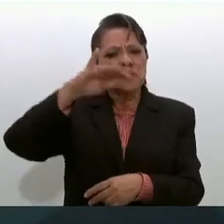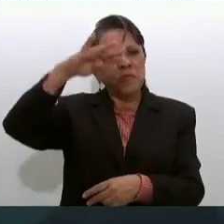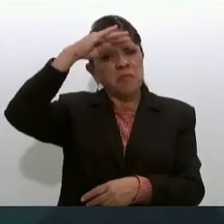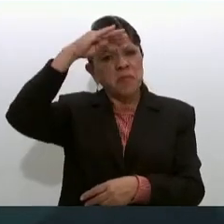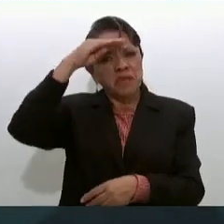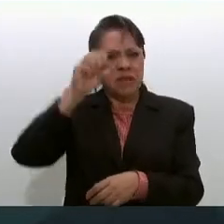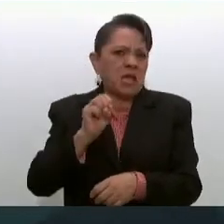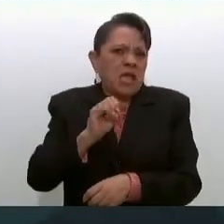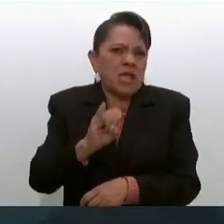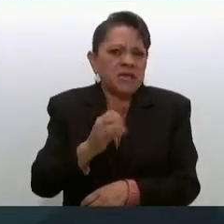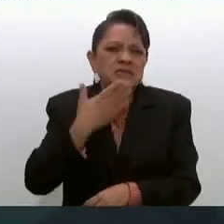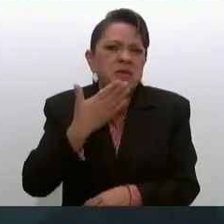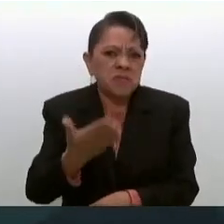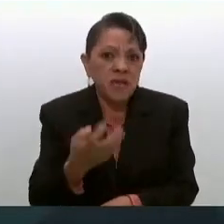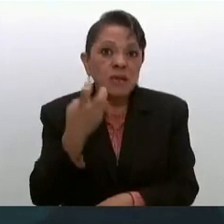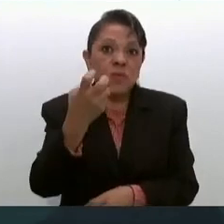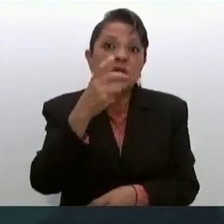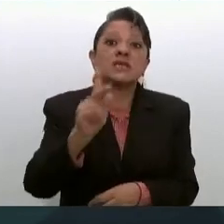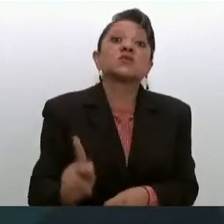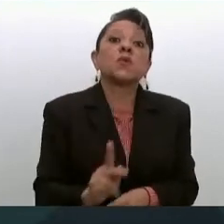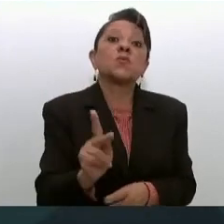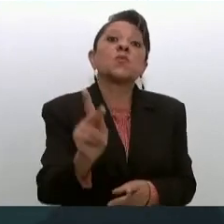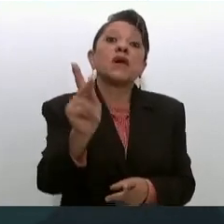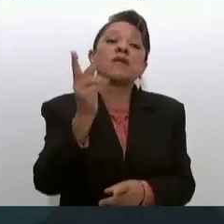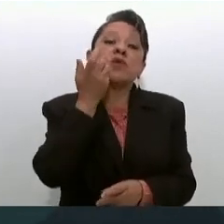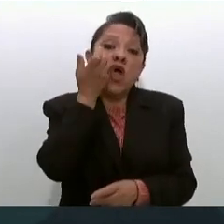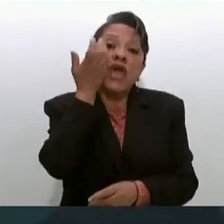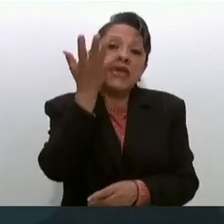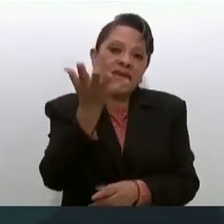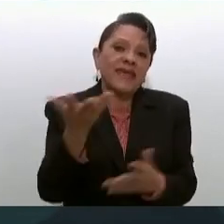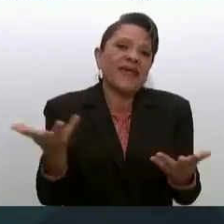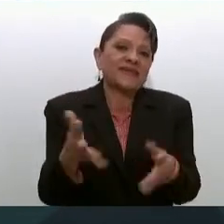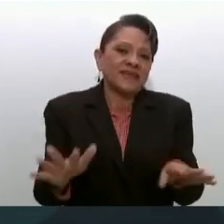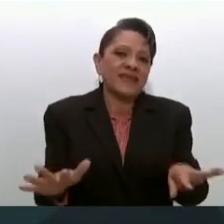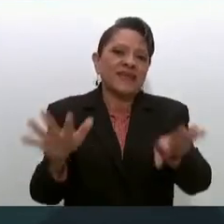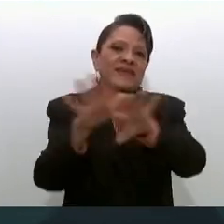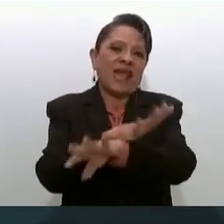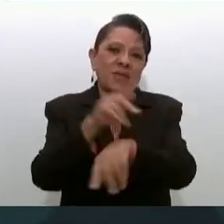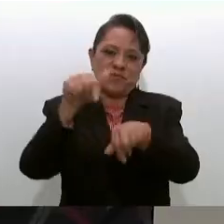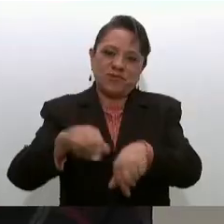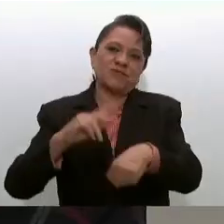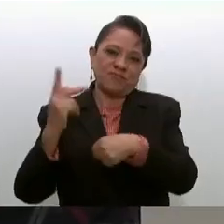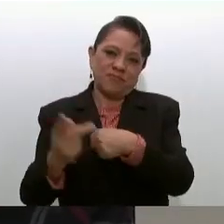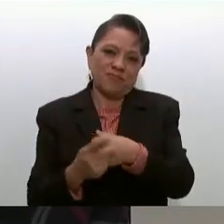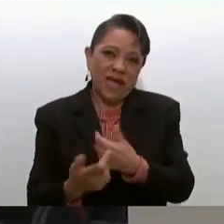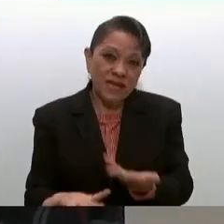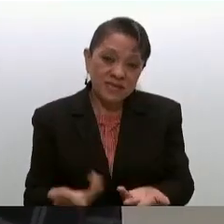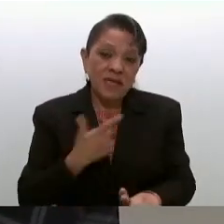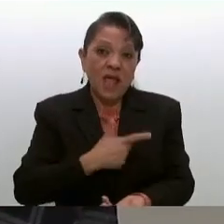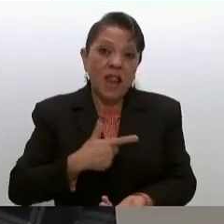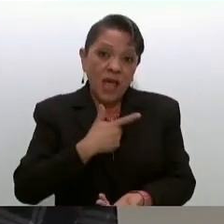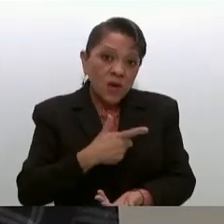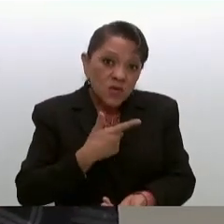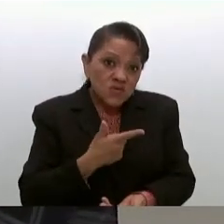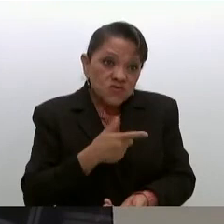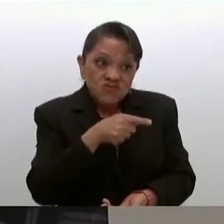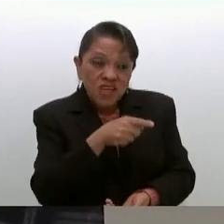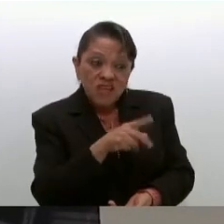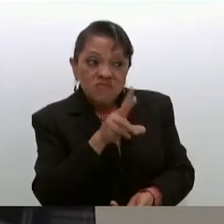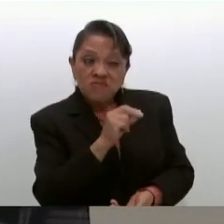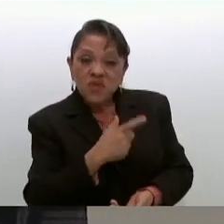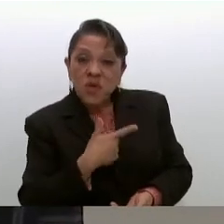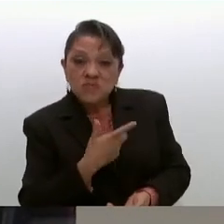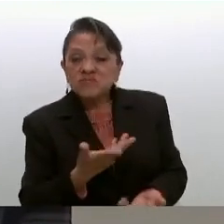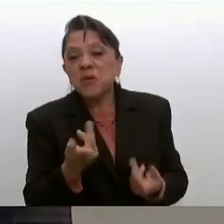eso pues el pueblo quiso que se llevara a cabo un cambio en nuestro país y les guste o no les guste nosotros